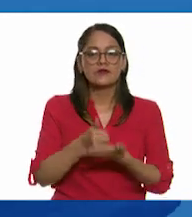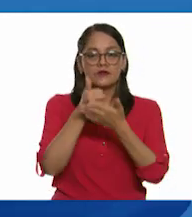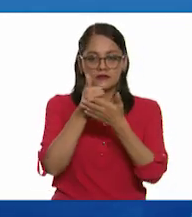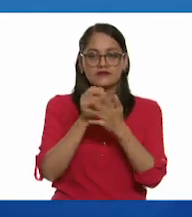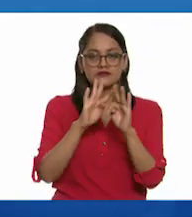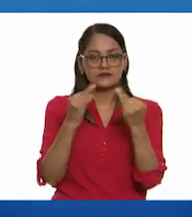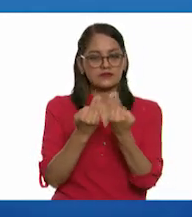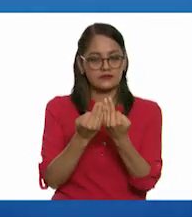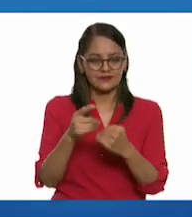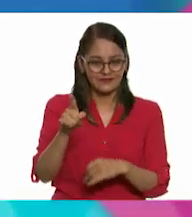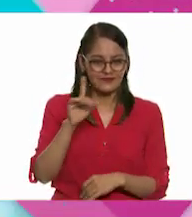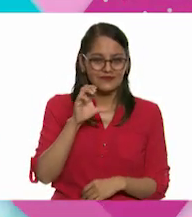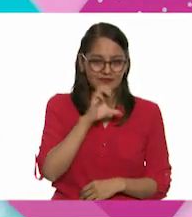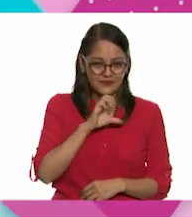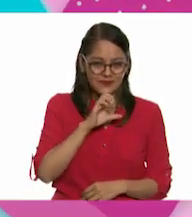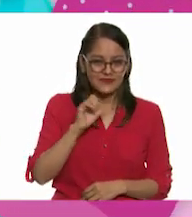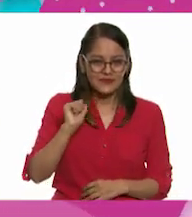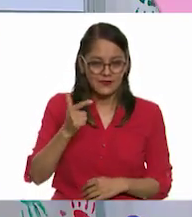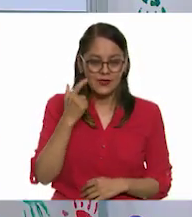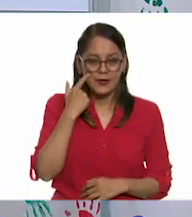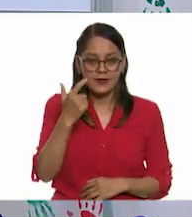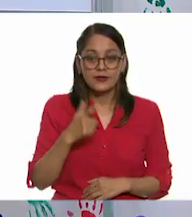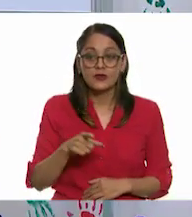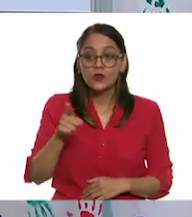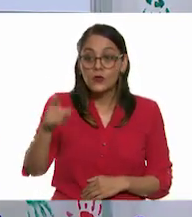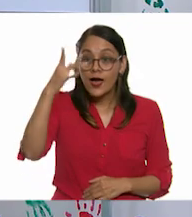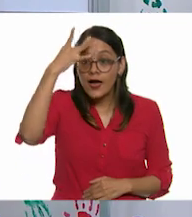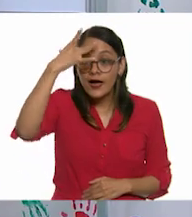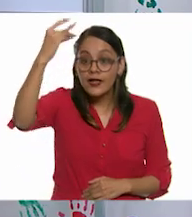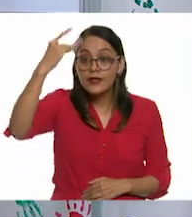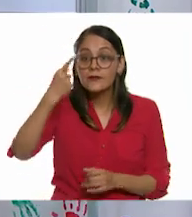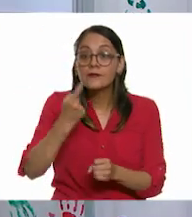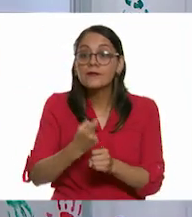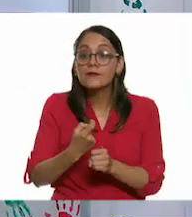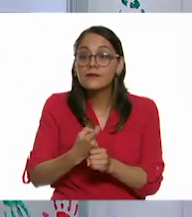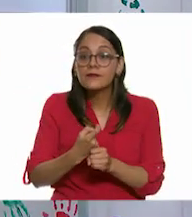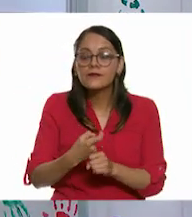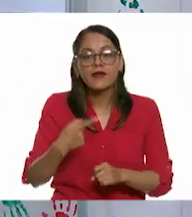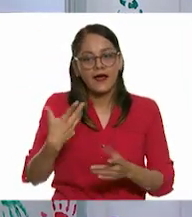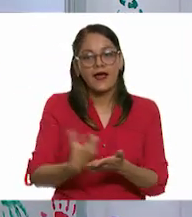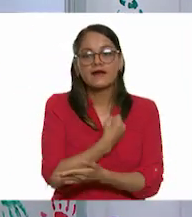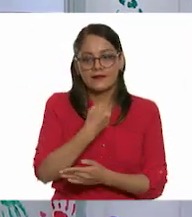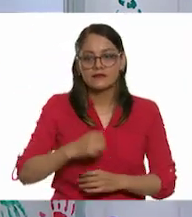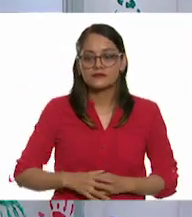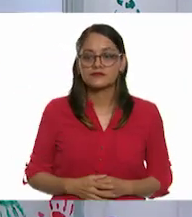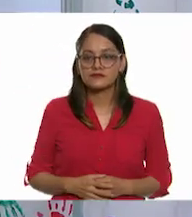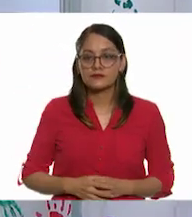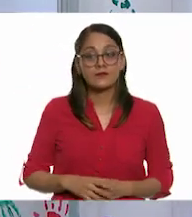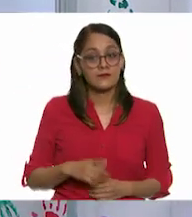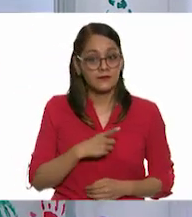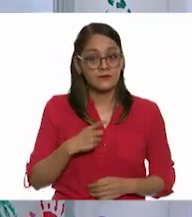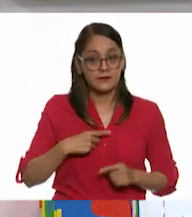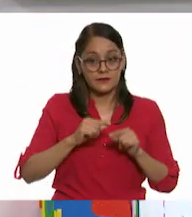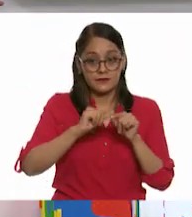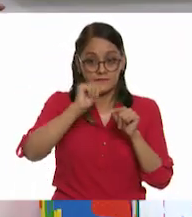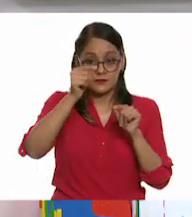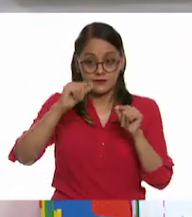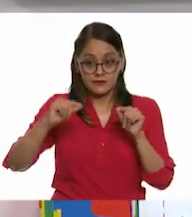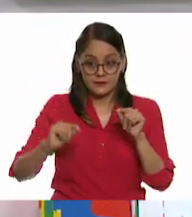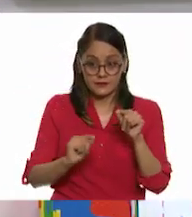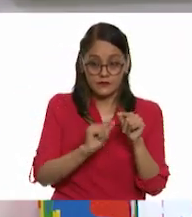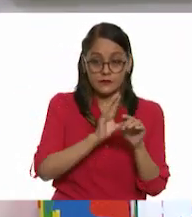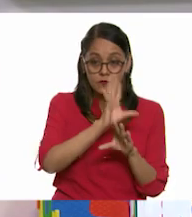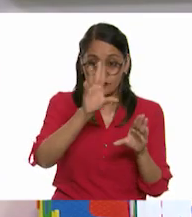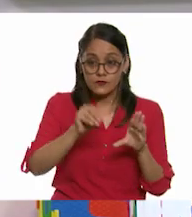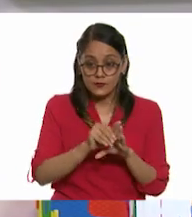figura. Pero fíjate algo curioso. Dice, el que adivine primero la figura gana. Ah, quiere decir que no tenemos que terminar de unir todos los puntos,